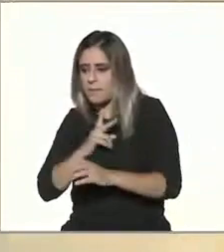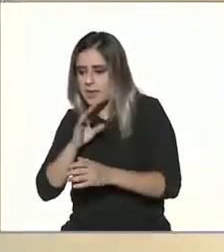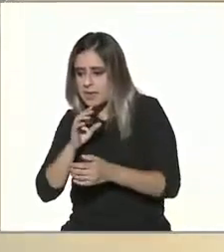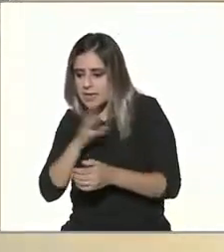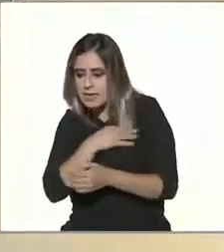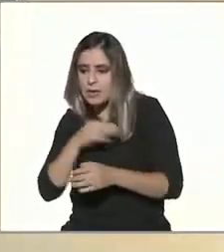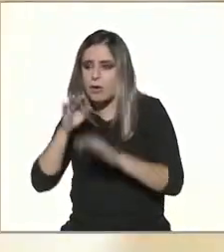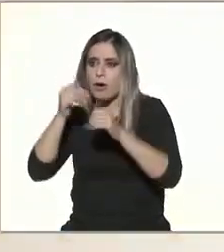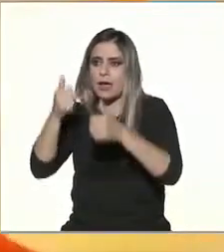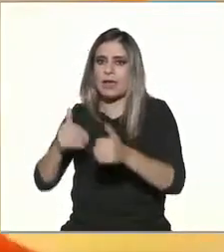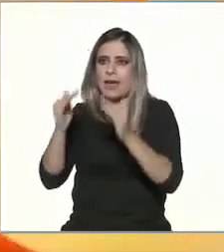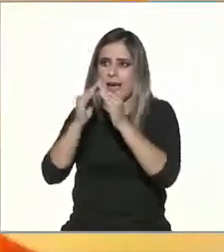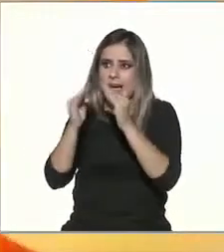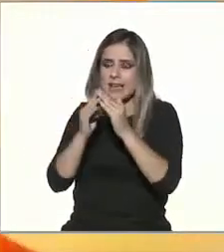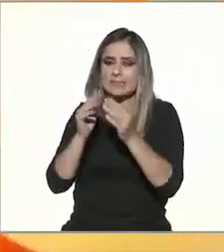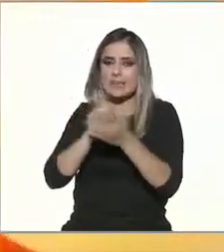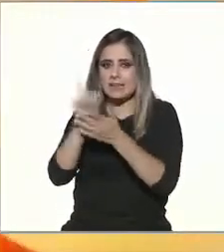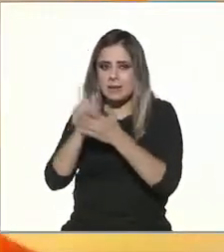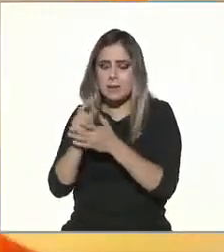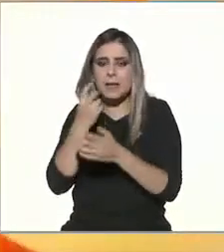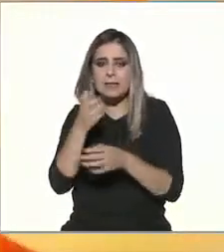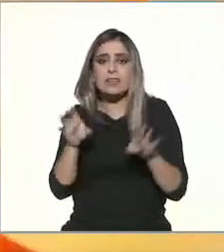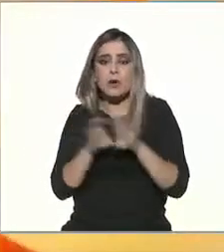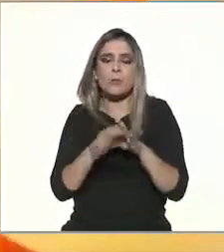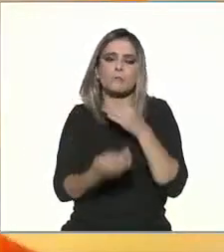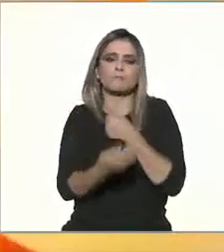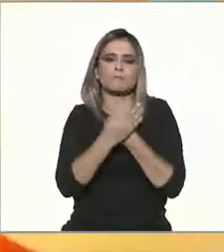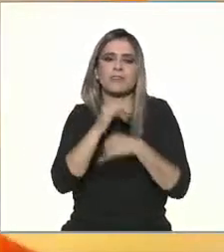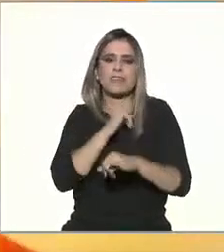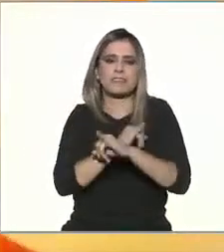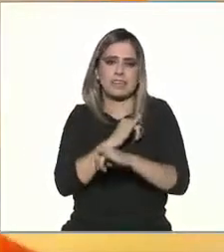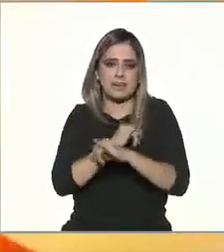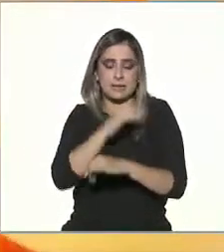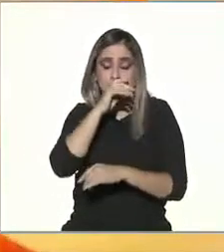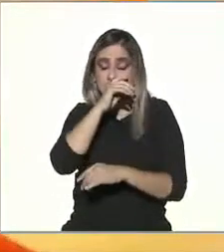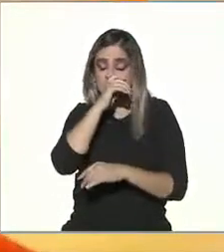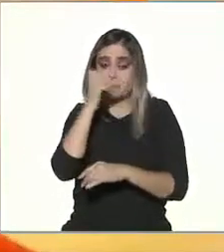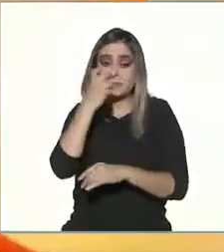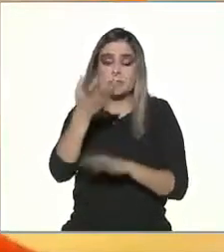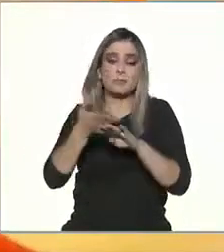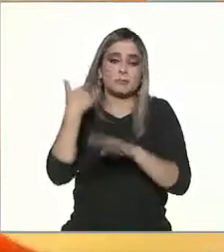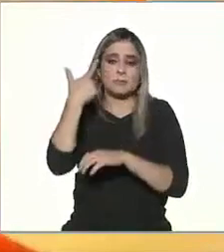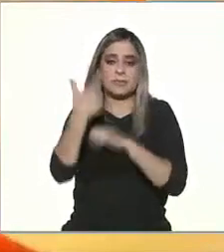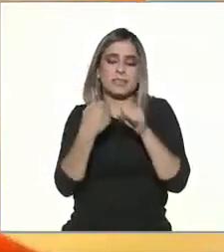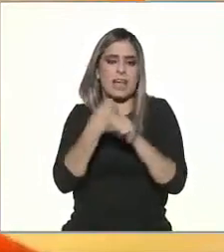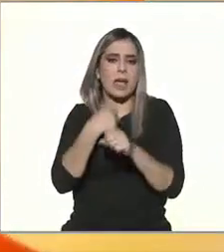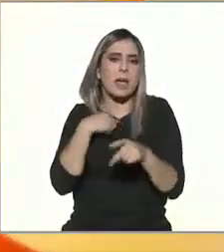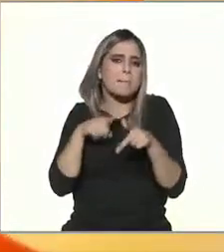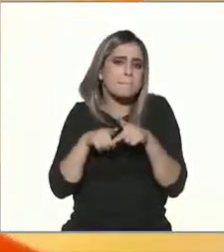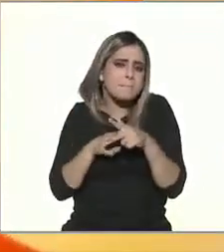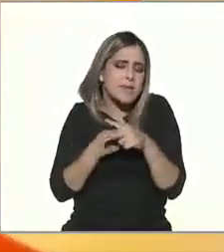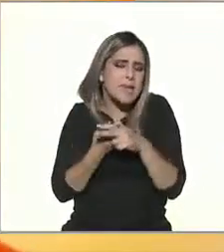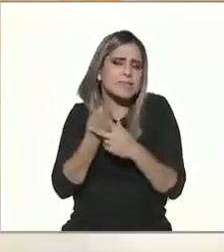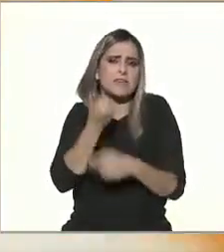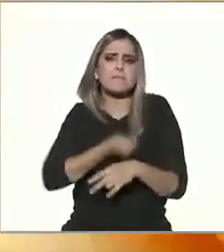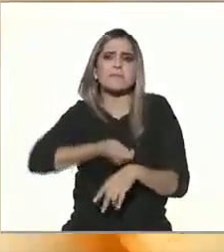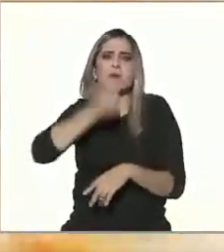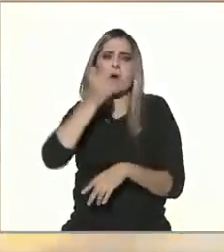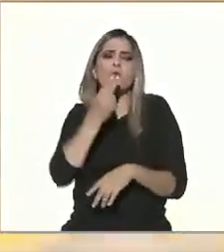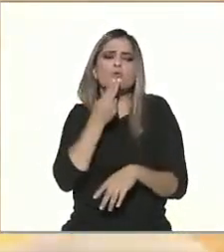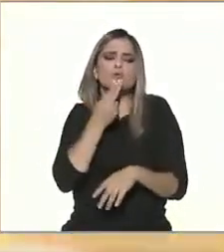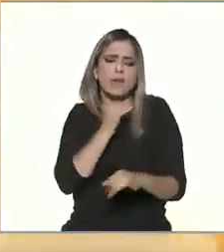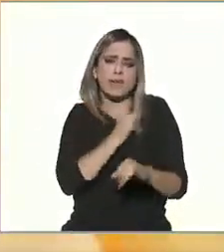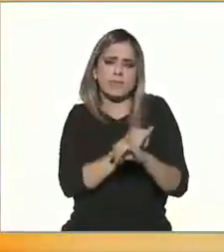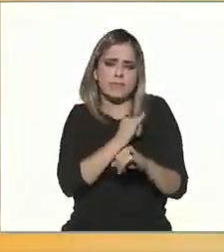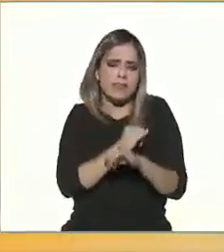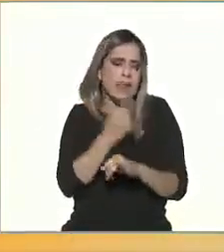internet. Comencé a hacer internet para mi trabajo hace como siete años y entonces era solamente una herramienta más para